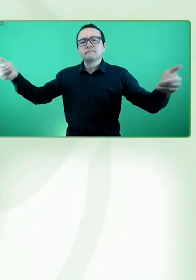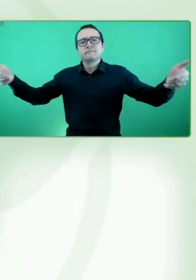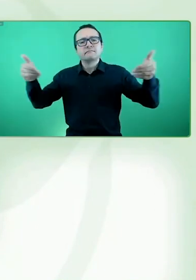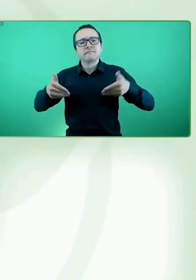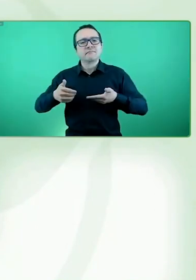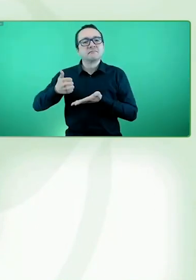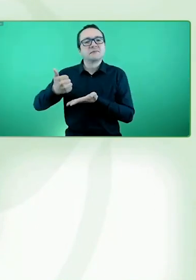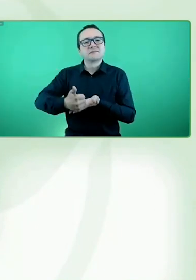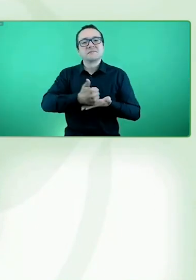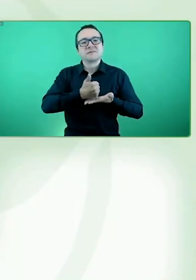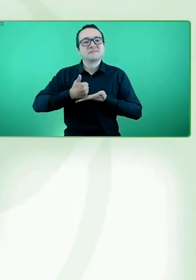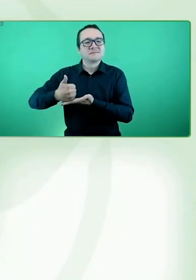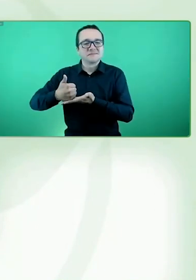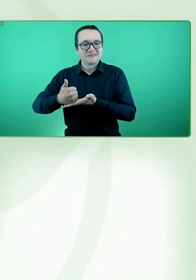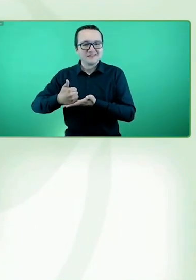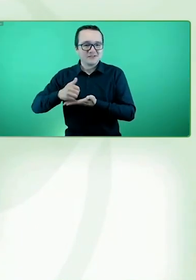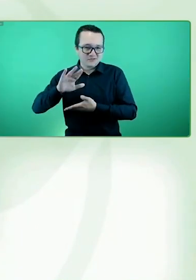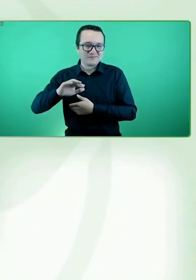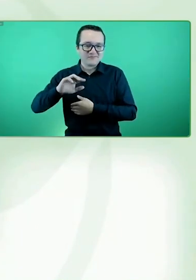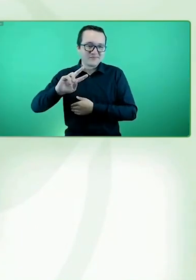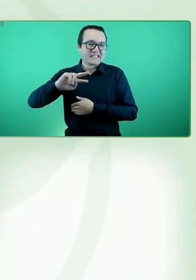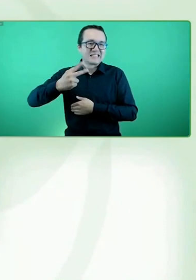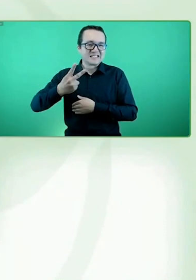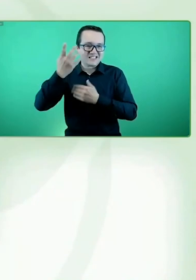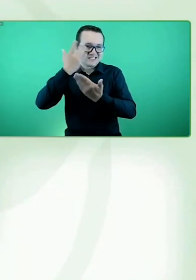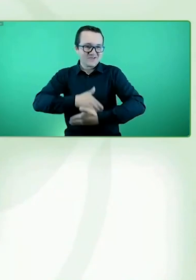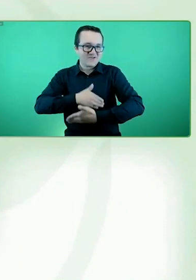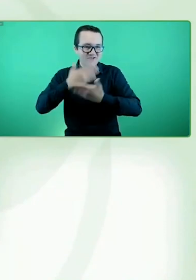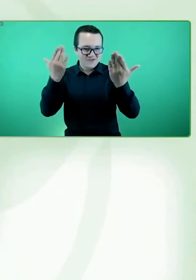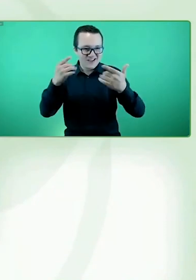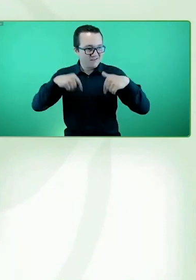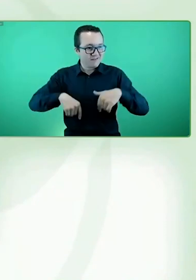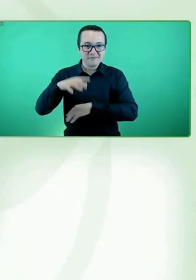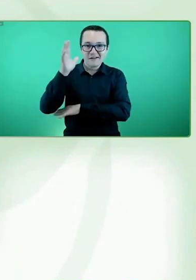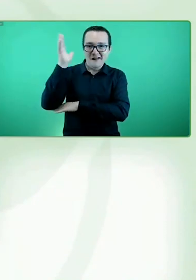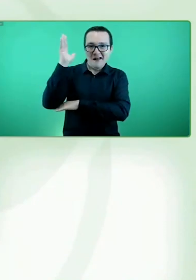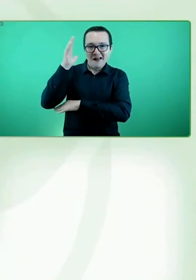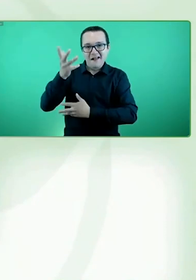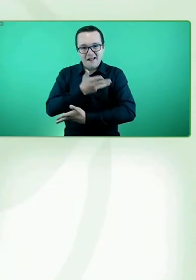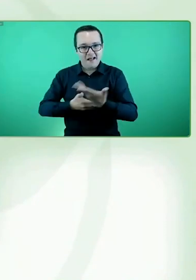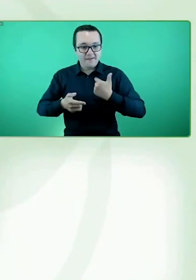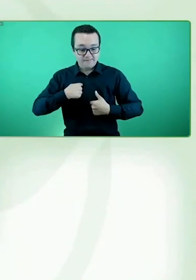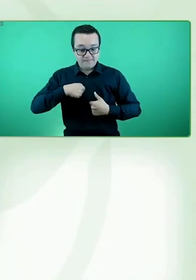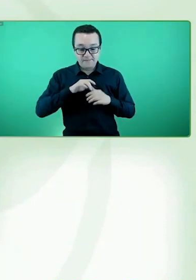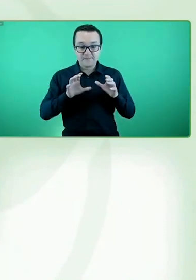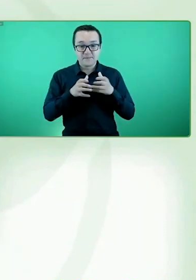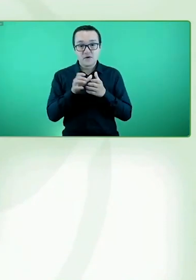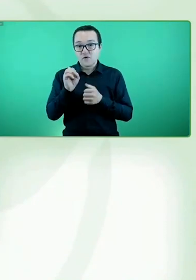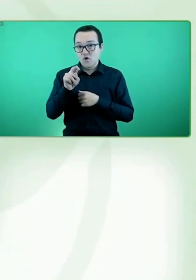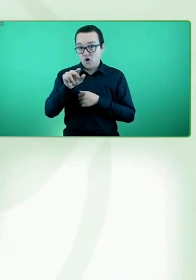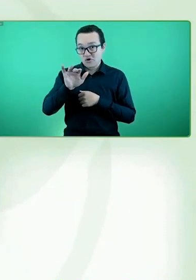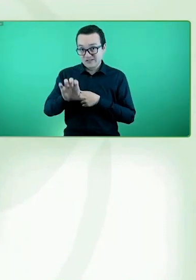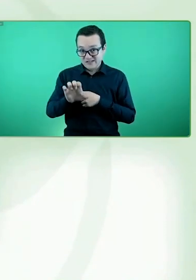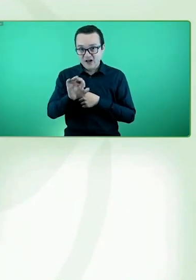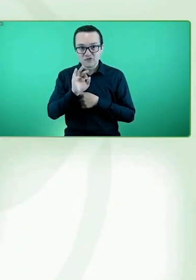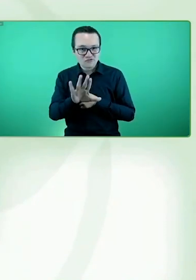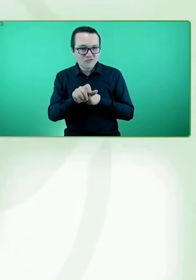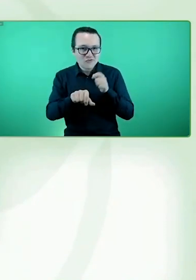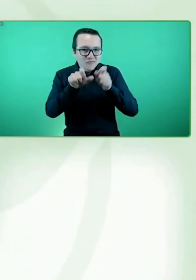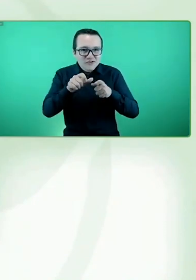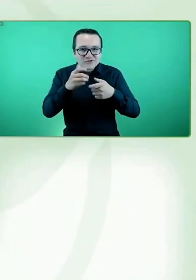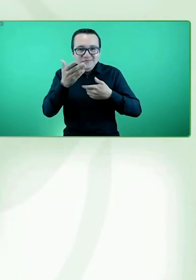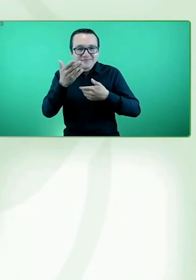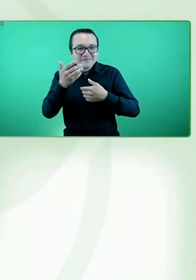día de la conferencia, para la Fundación ONCE para la Solidaridad con Personas Ciegas de América Latina. Es un